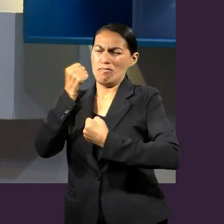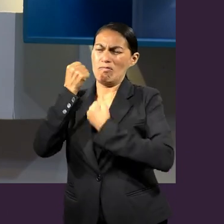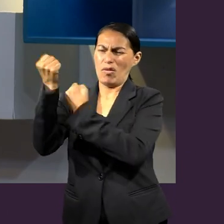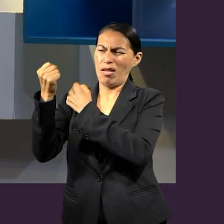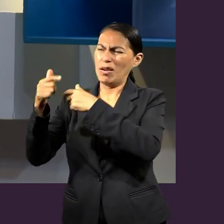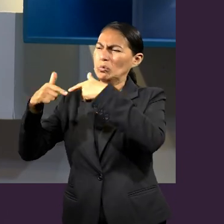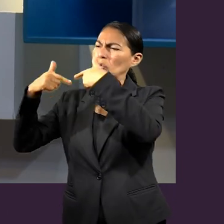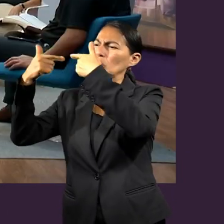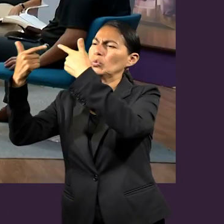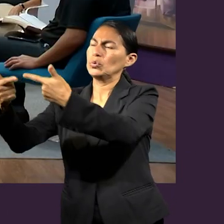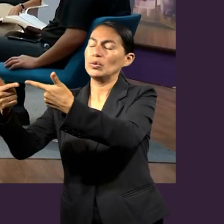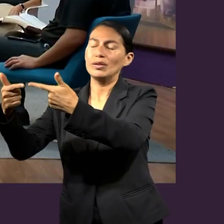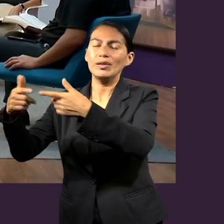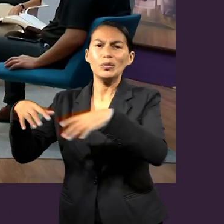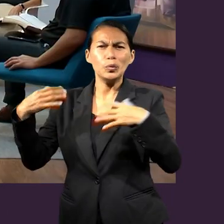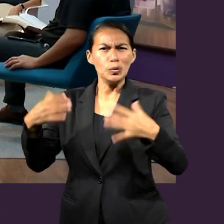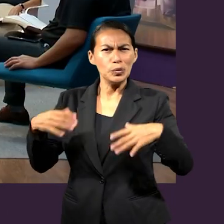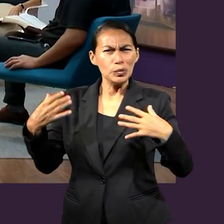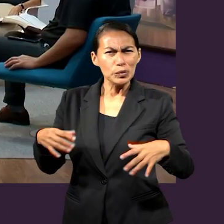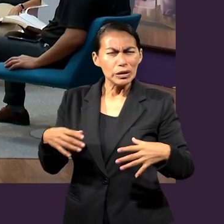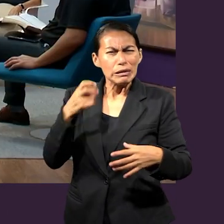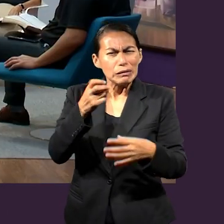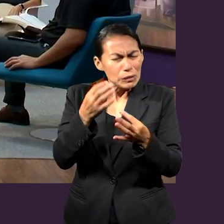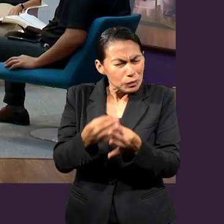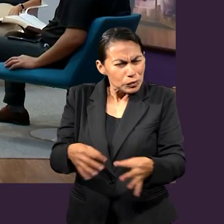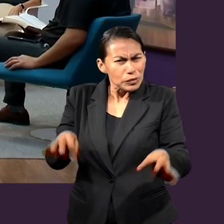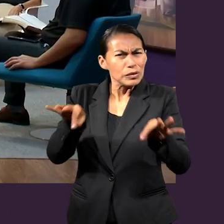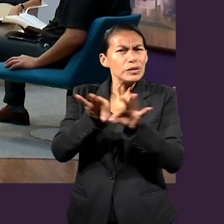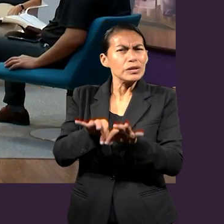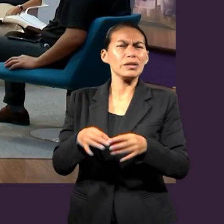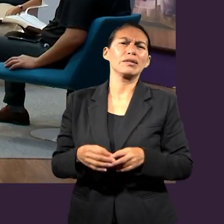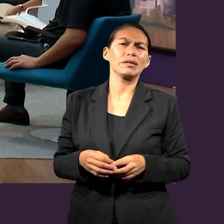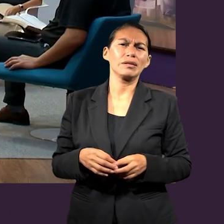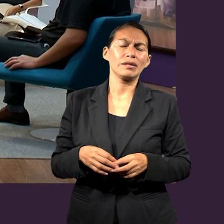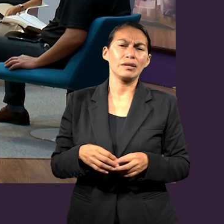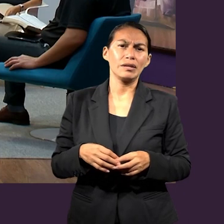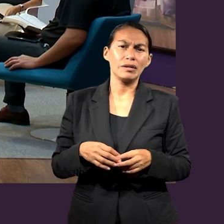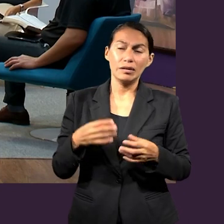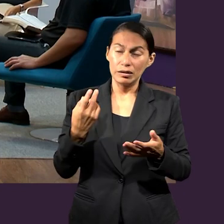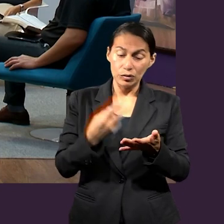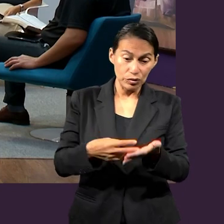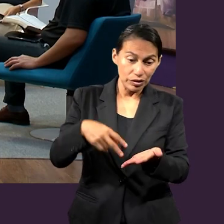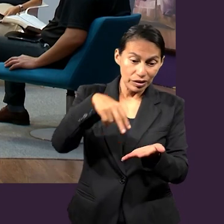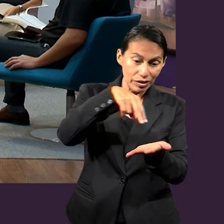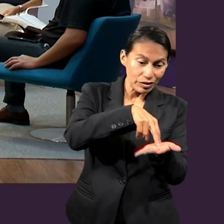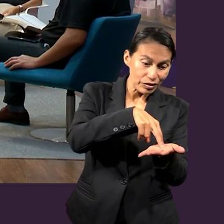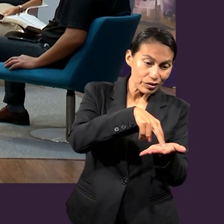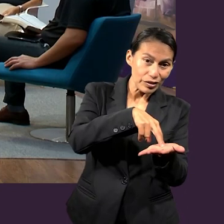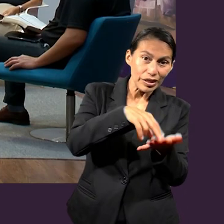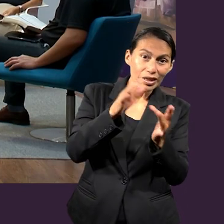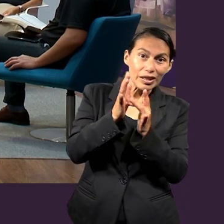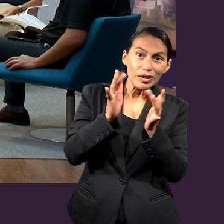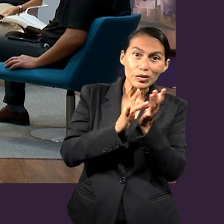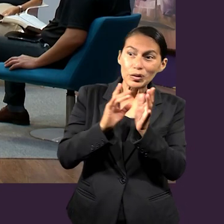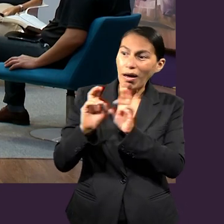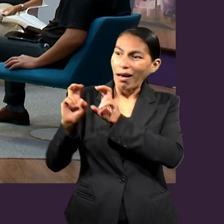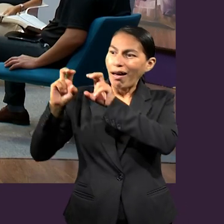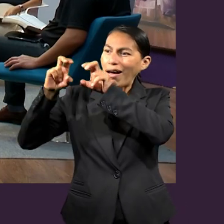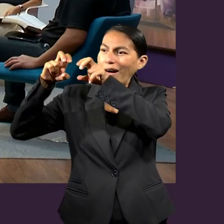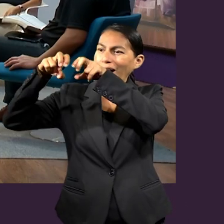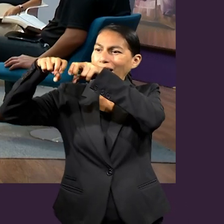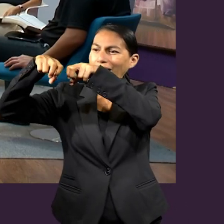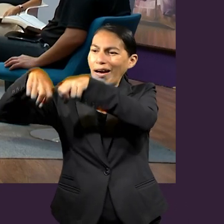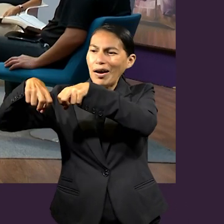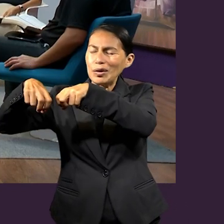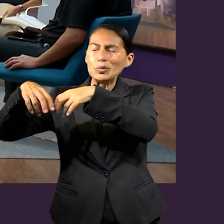en los lugares celestiales. Tremendo esto. Tremendo. ¿Qué importancia tiene para nosotros la resurrección y la